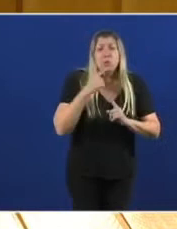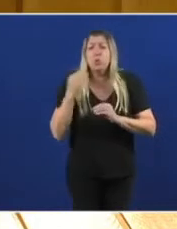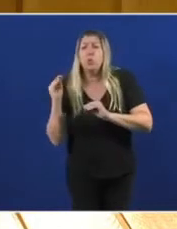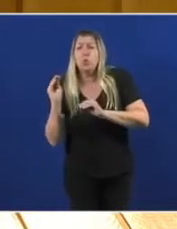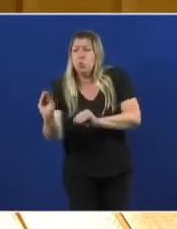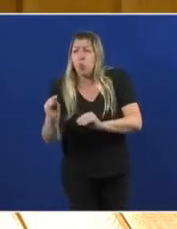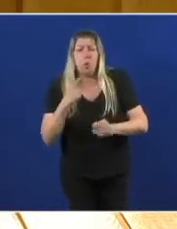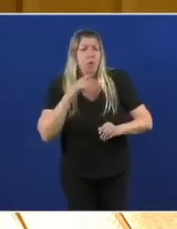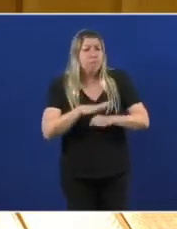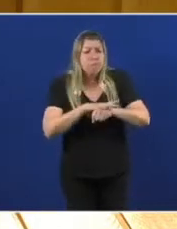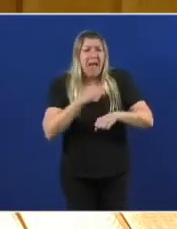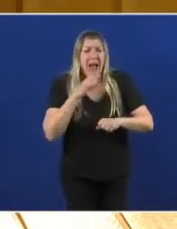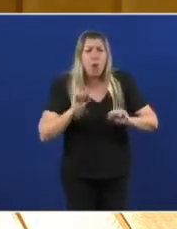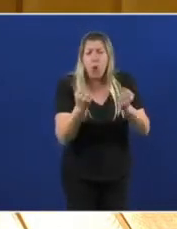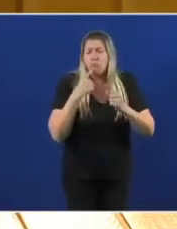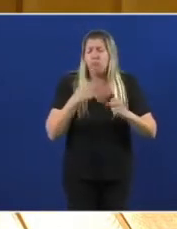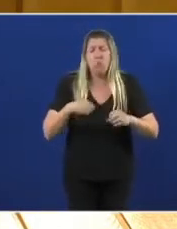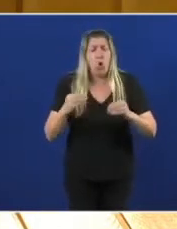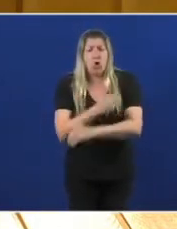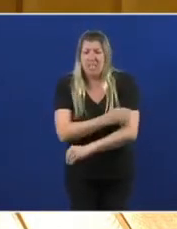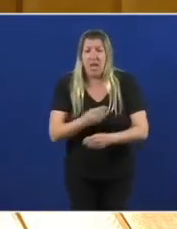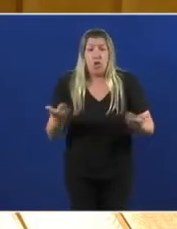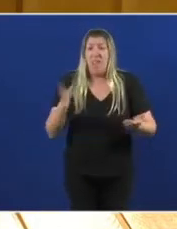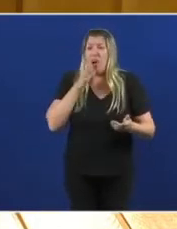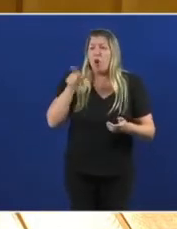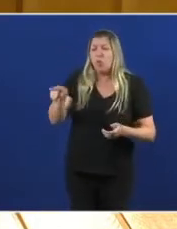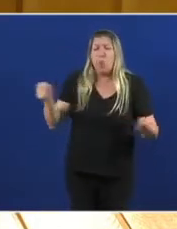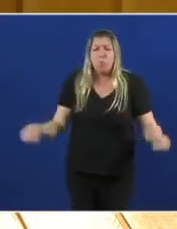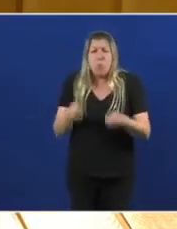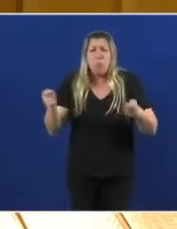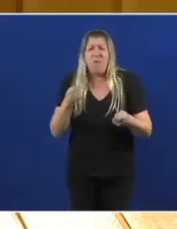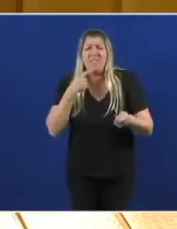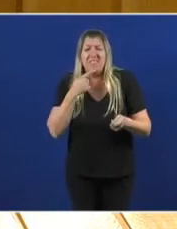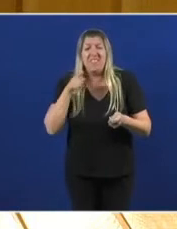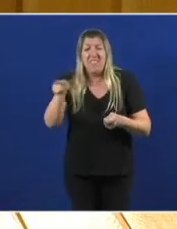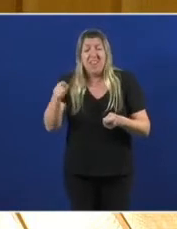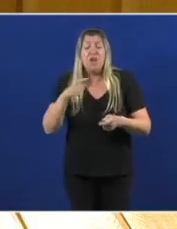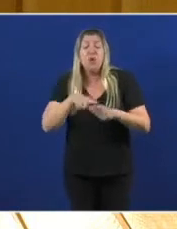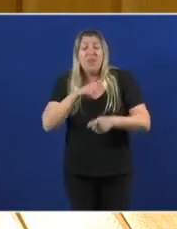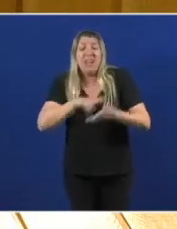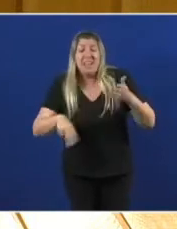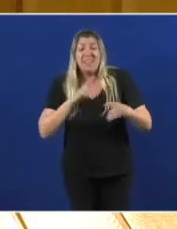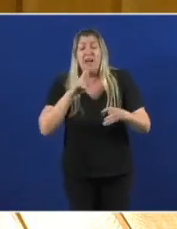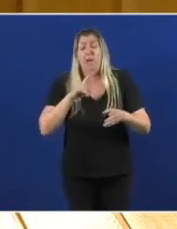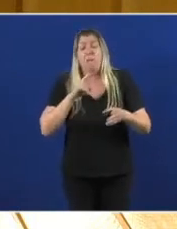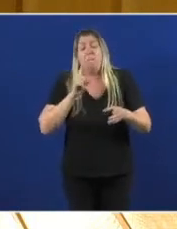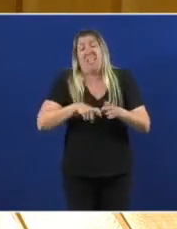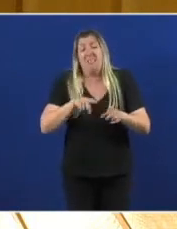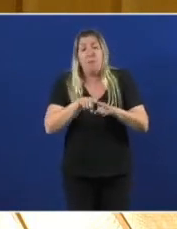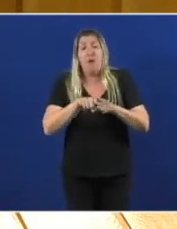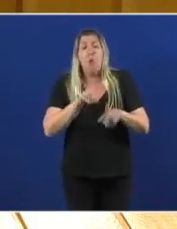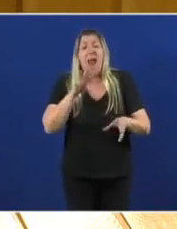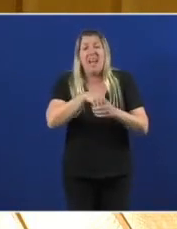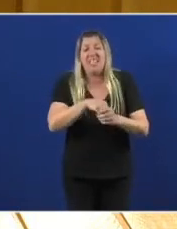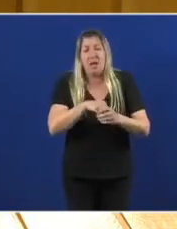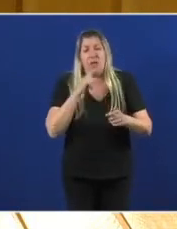adiante anunciando que a Xunta vai participar na intervención pública de Alcoa. E mire, quere salvar vestas? Pois